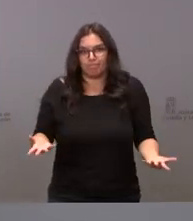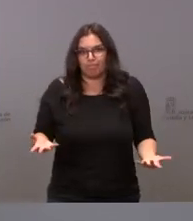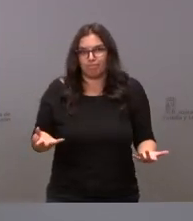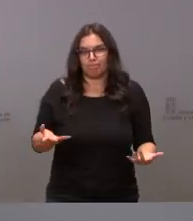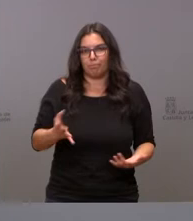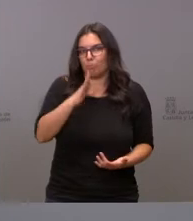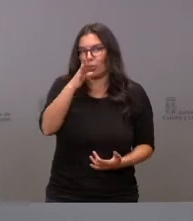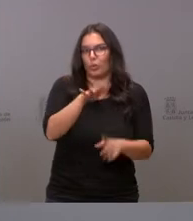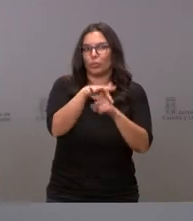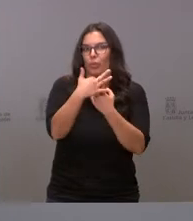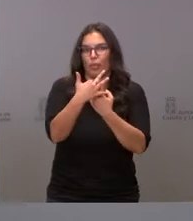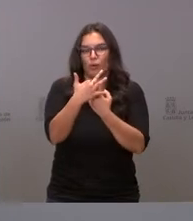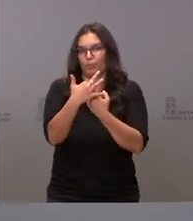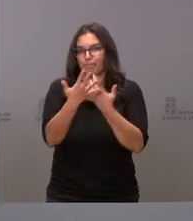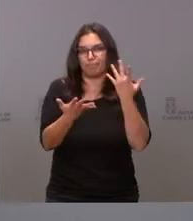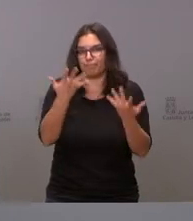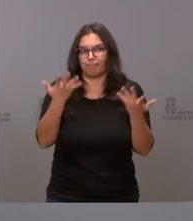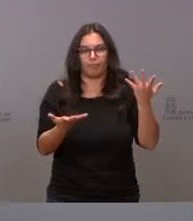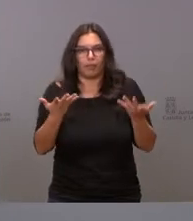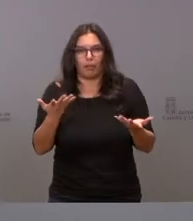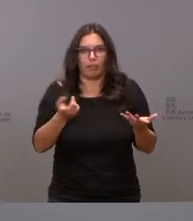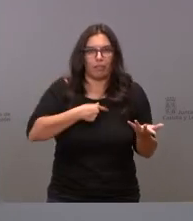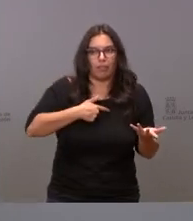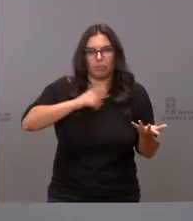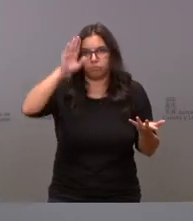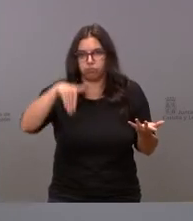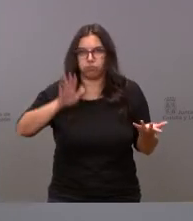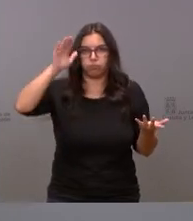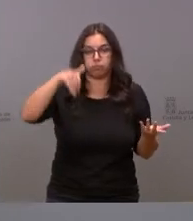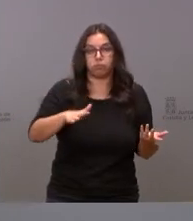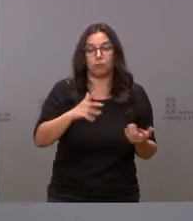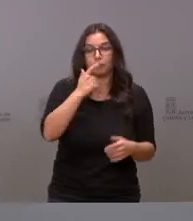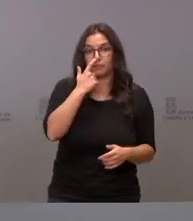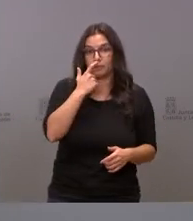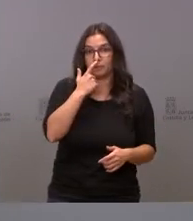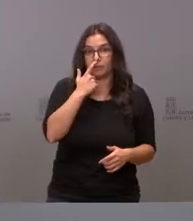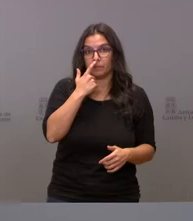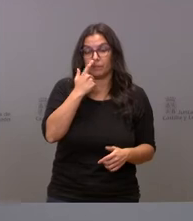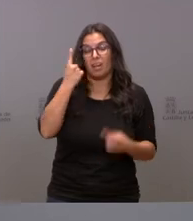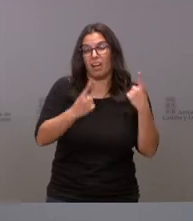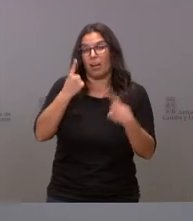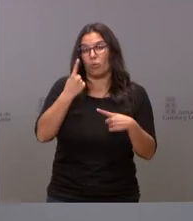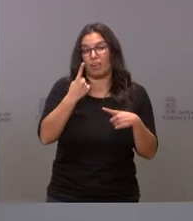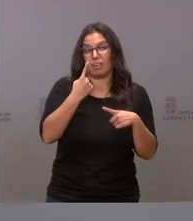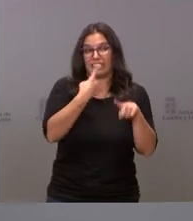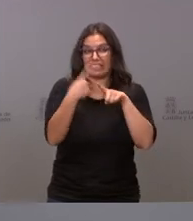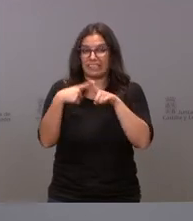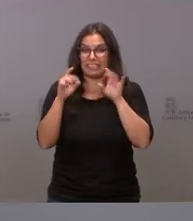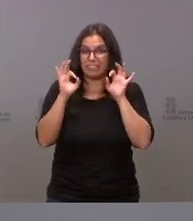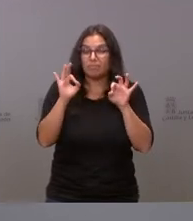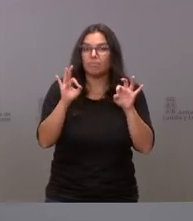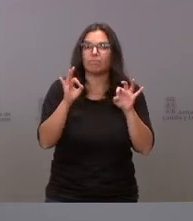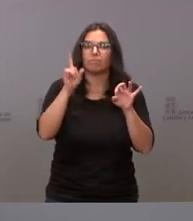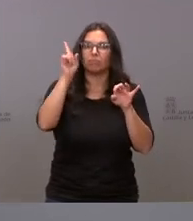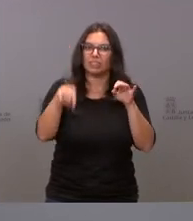viviendo es extremadamente inseguro e incierto y hay algunos elementos encima de la mesa que